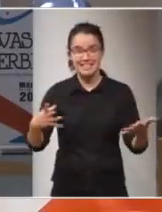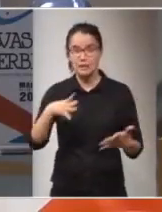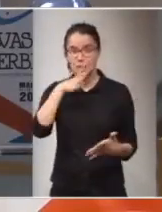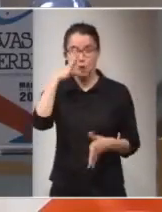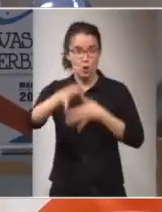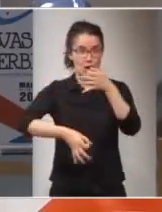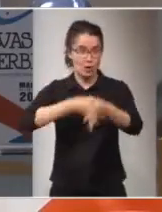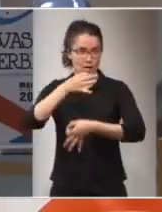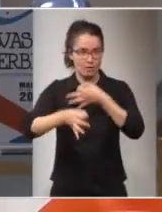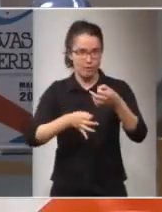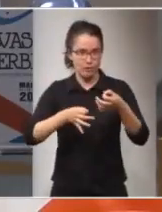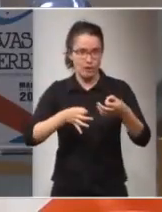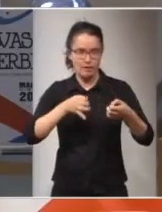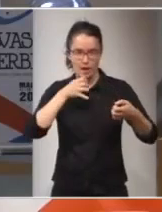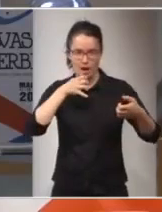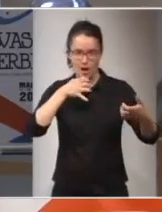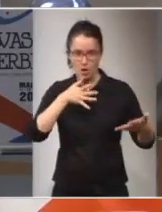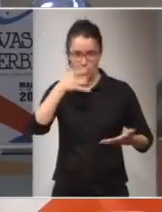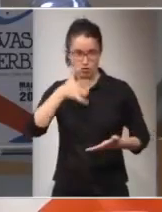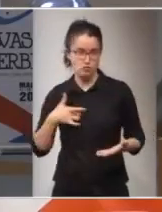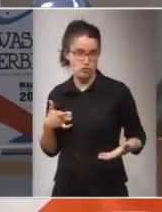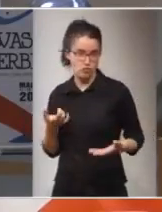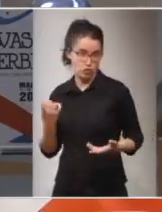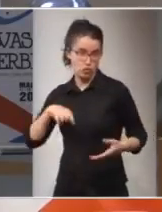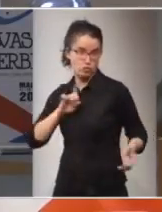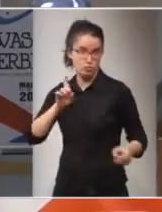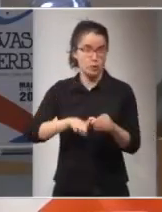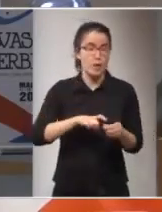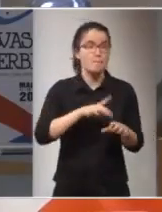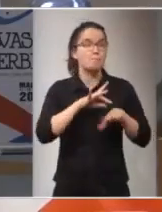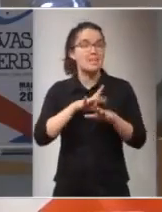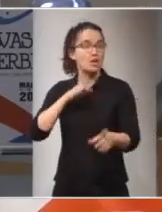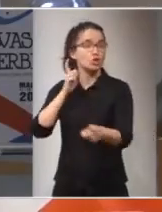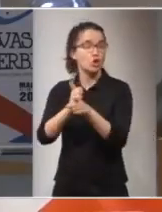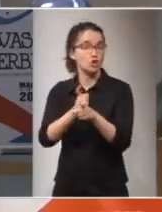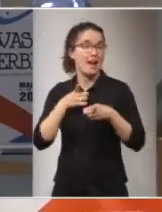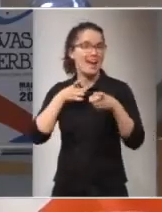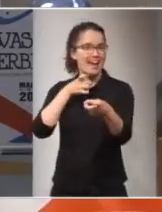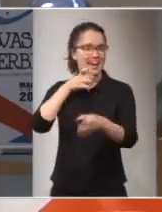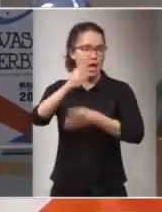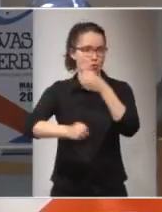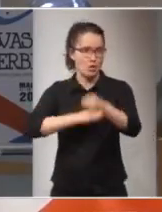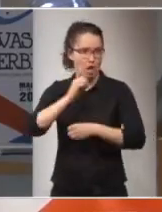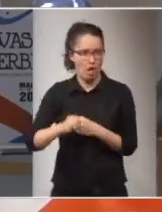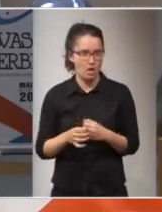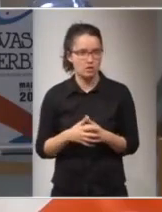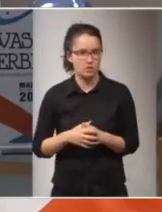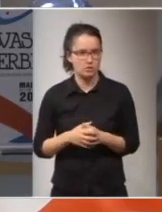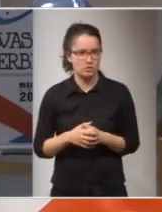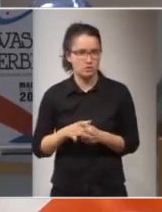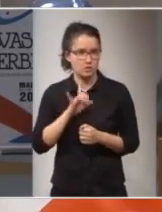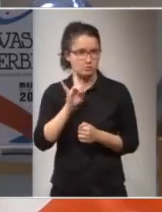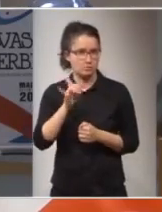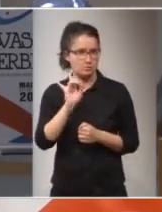organización a la que Aurora y yo pertenecemos a los médicos contra la guerra nuclear ah bueno